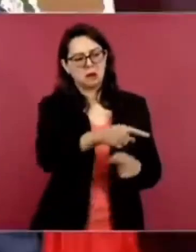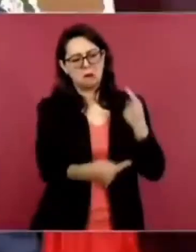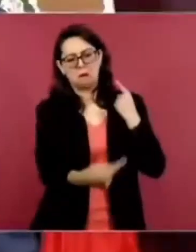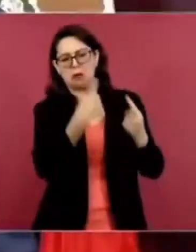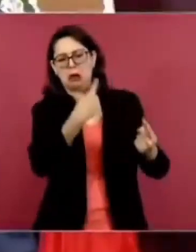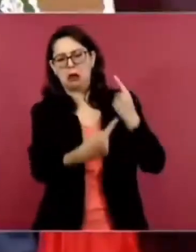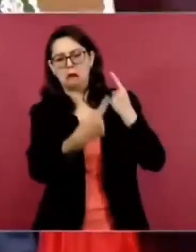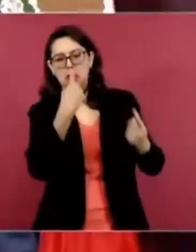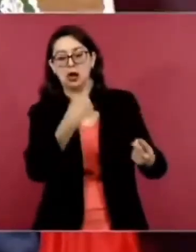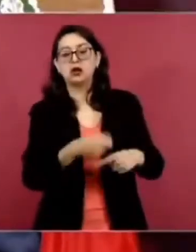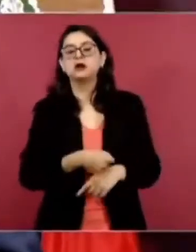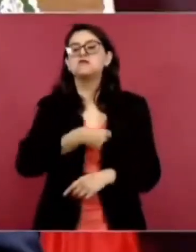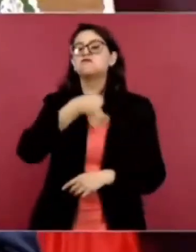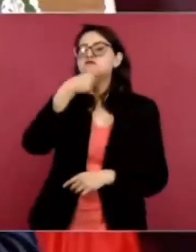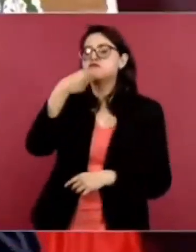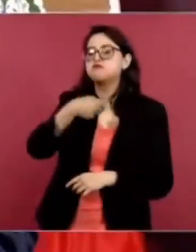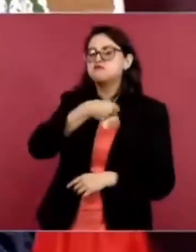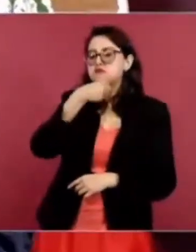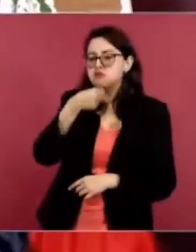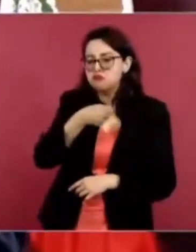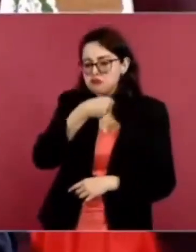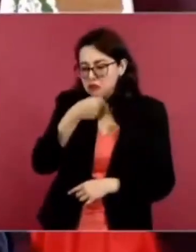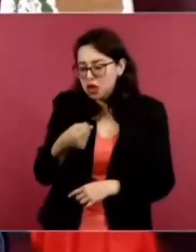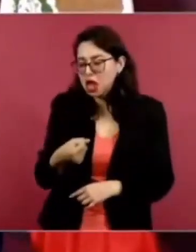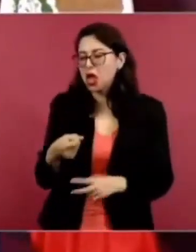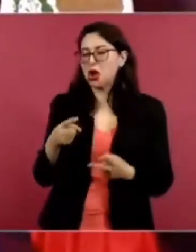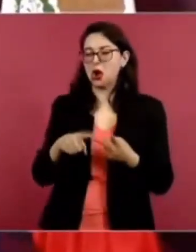¿no? Sí, estoy viejo, pero no soy guango.